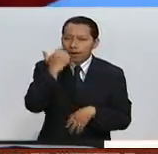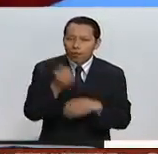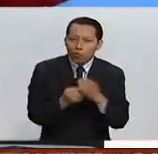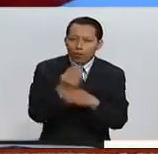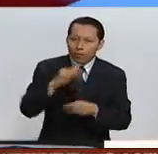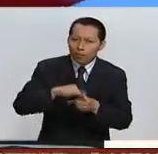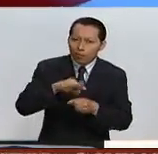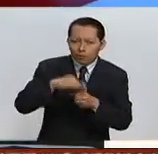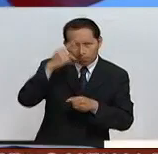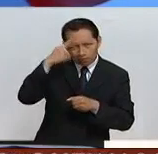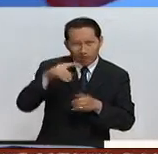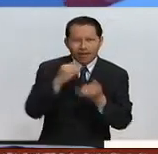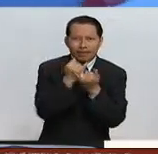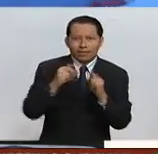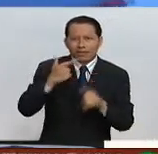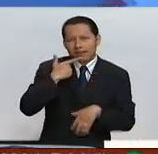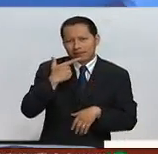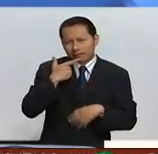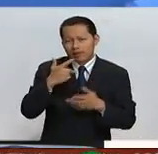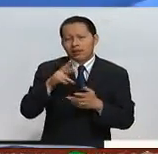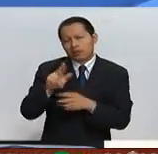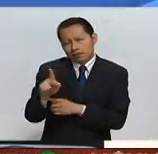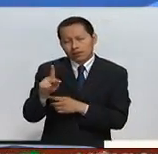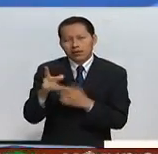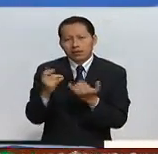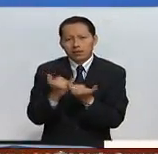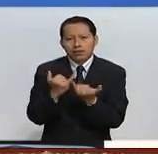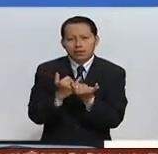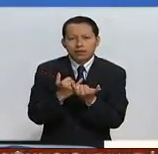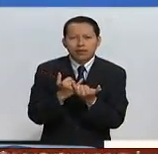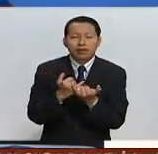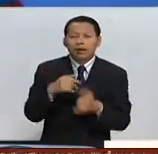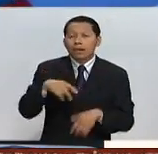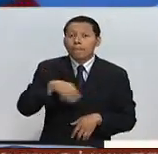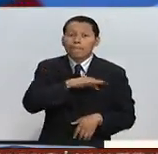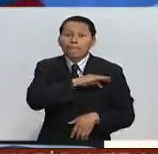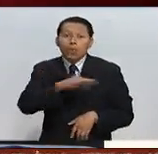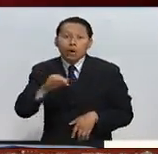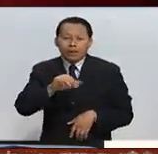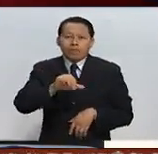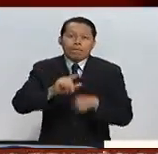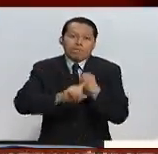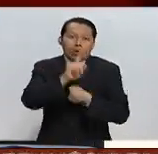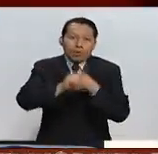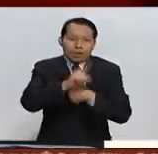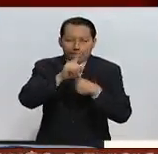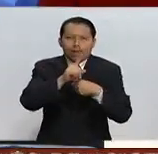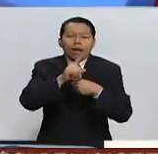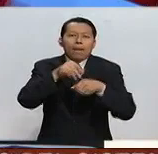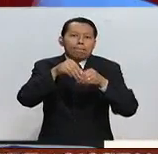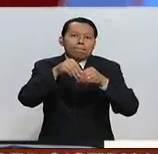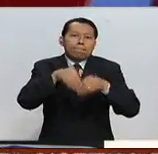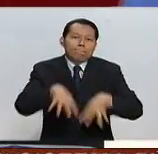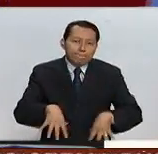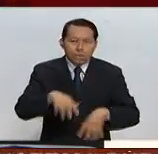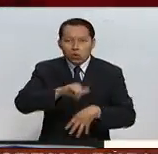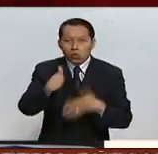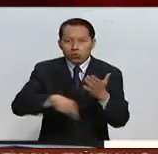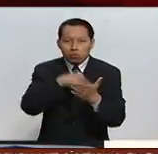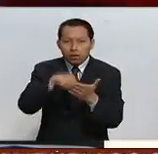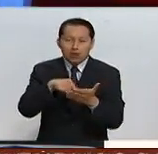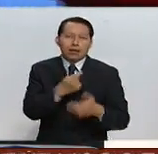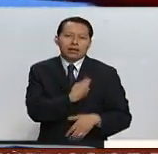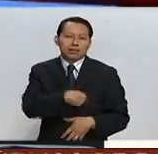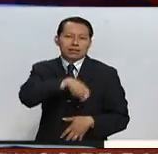referéndum para independizarse de Reino Unido, pero eso también puede causar un efecto dominó hacia otras zonas, por ejemplo, España, que,